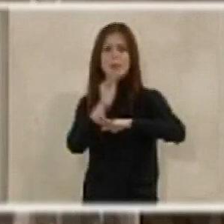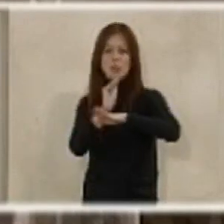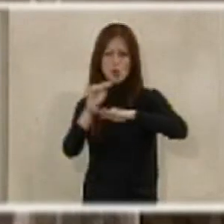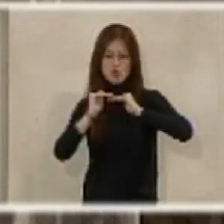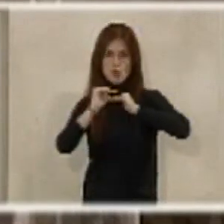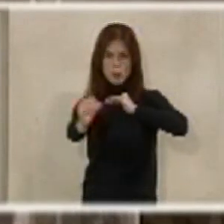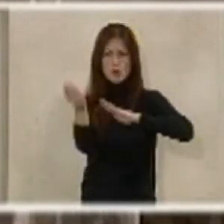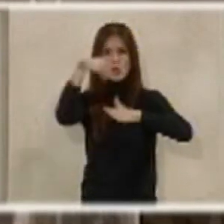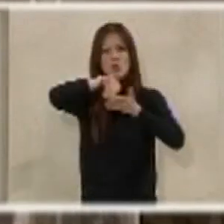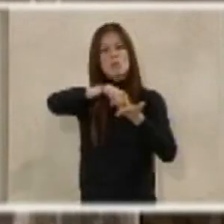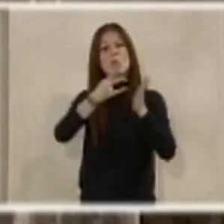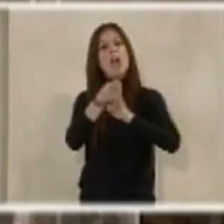en el plan turístico de grandes ciudades de Almería.